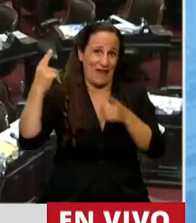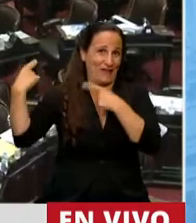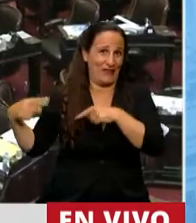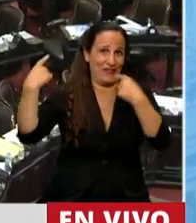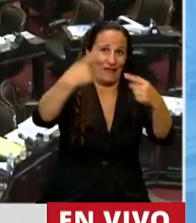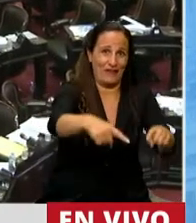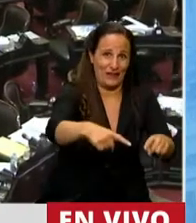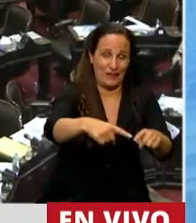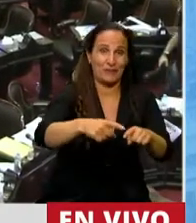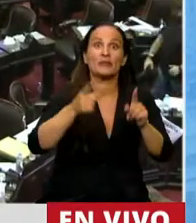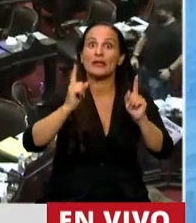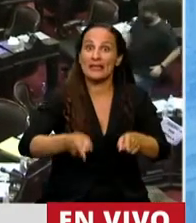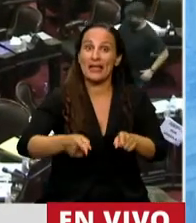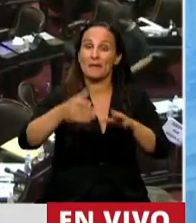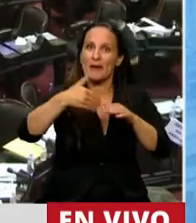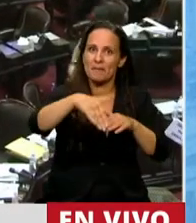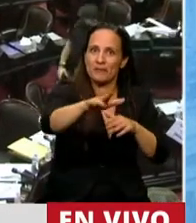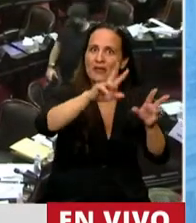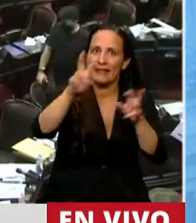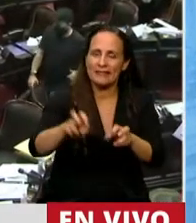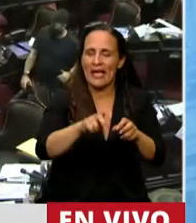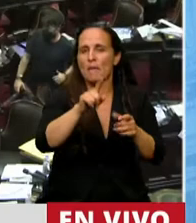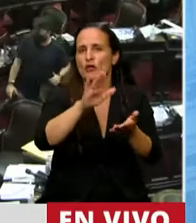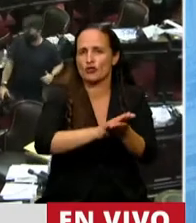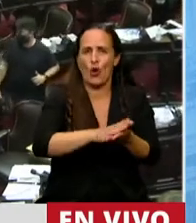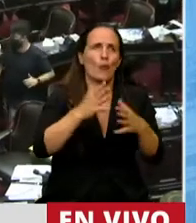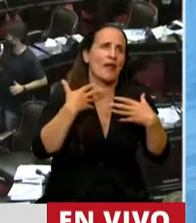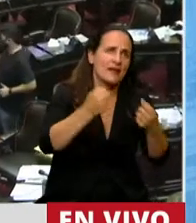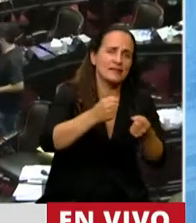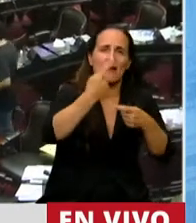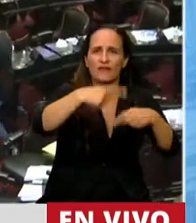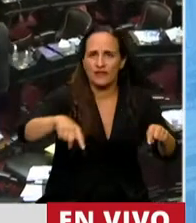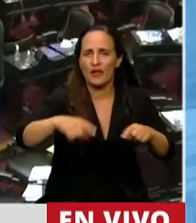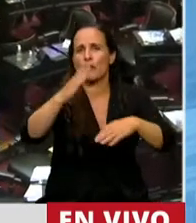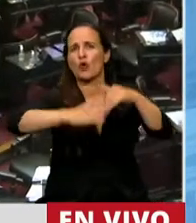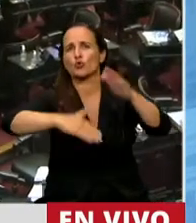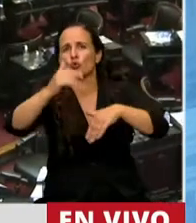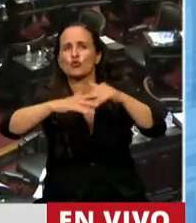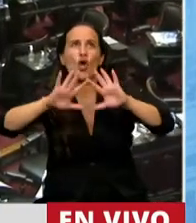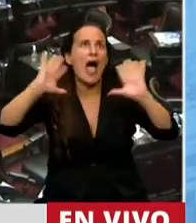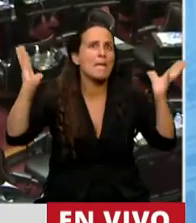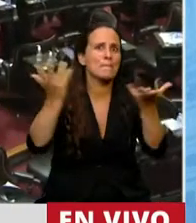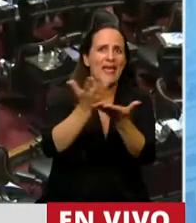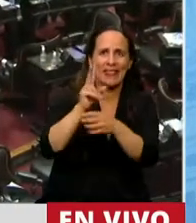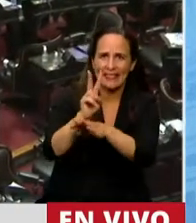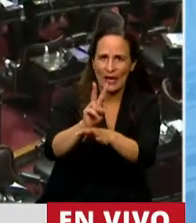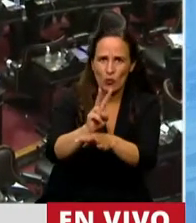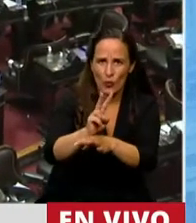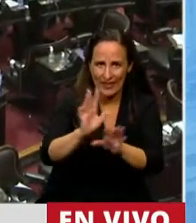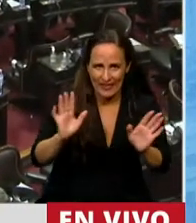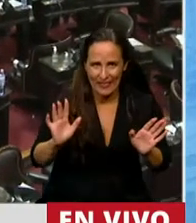un tema de acá para adelante, las necesidades sanitarias y ambientales que determinan que probablemente tengamos que